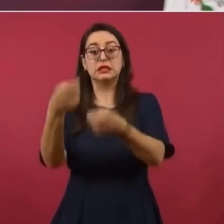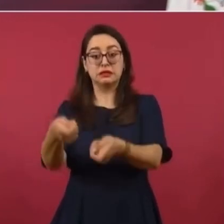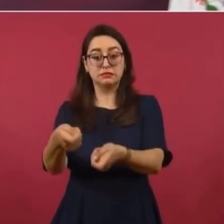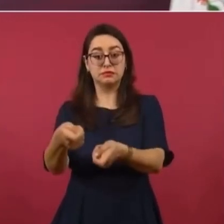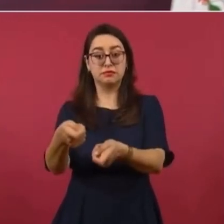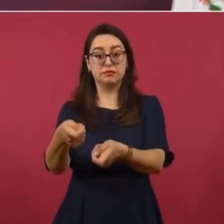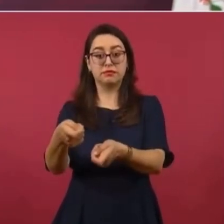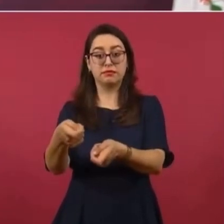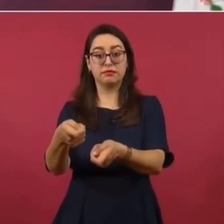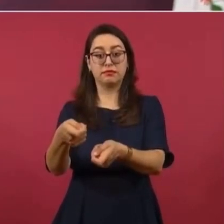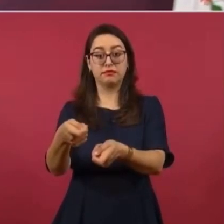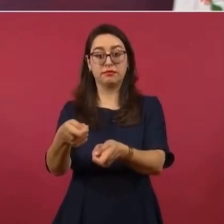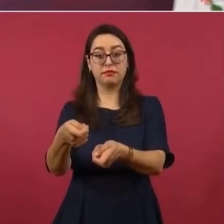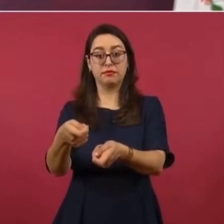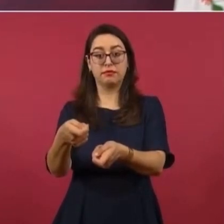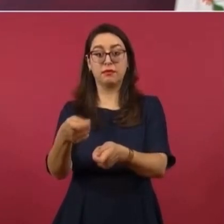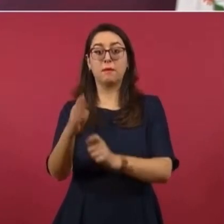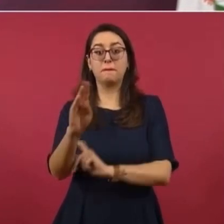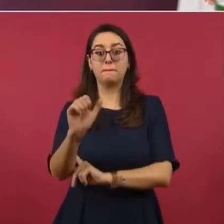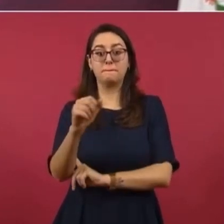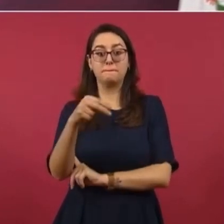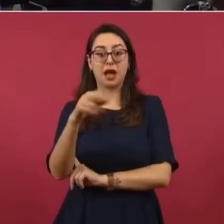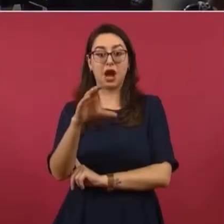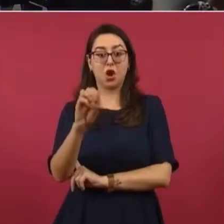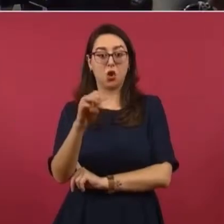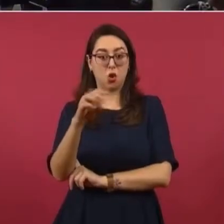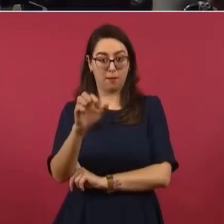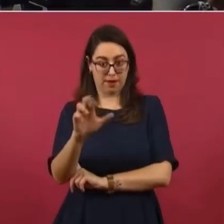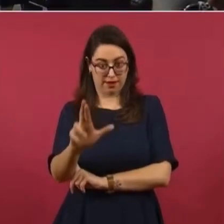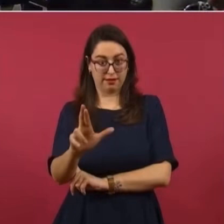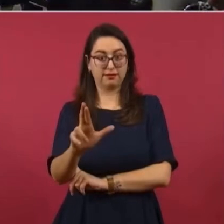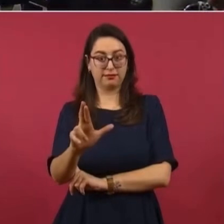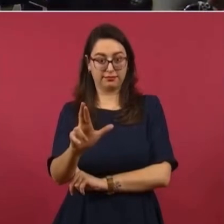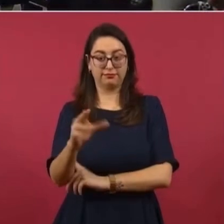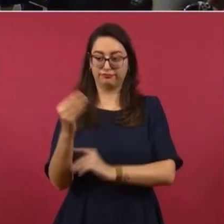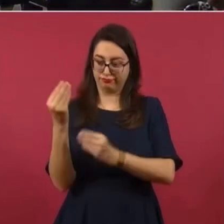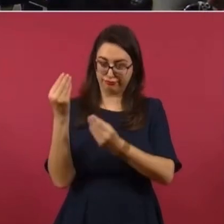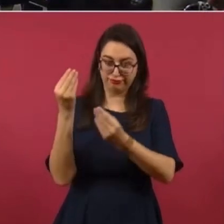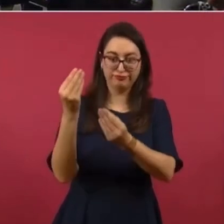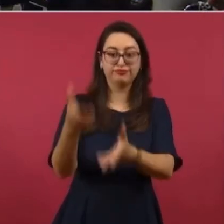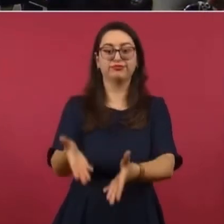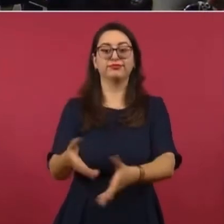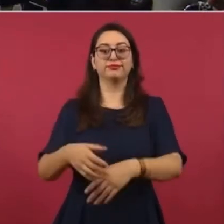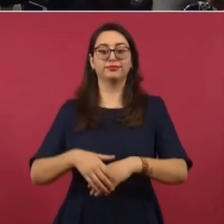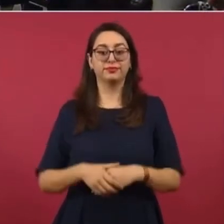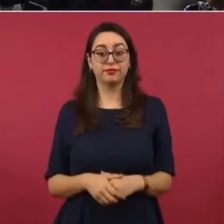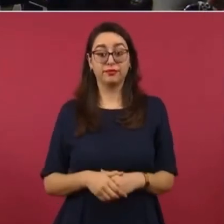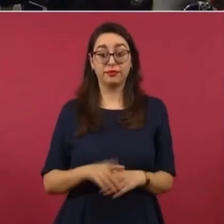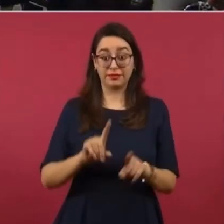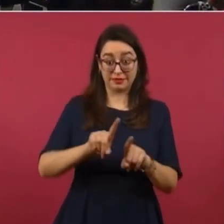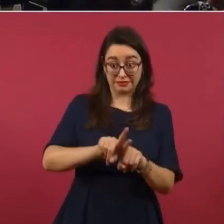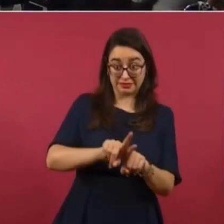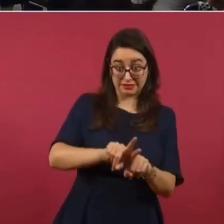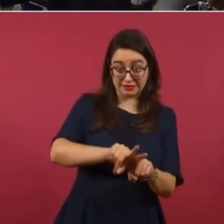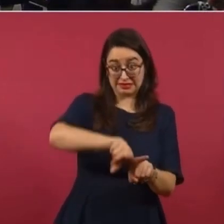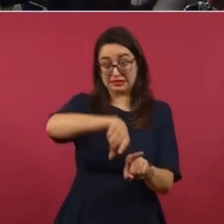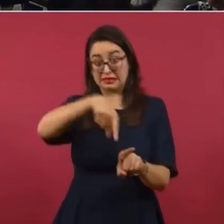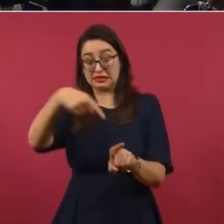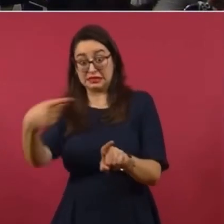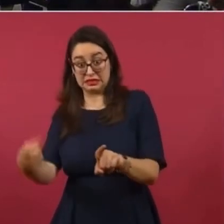cuando entregan Bancomer, el que quede en segundo lugar